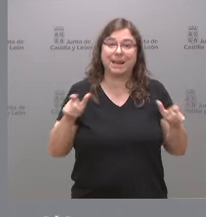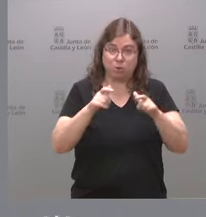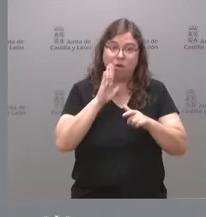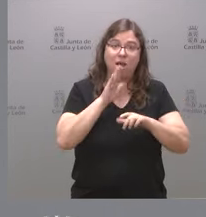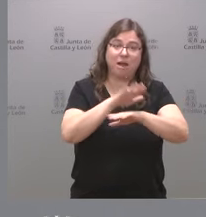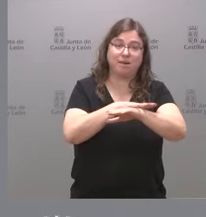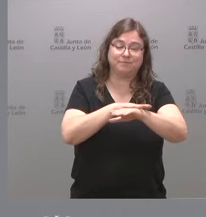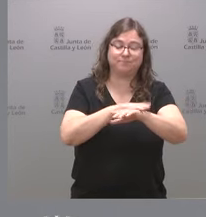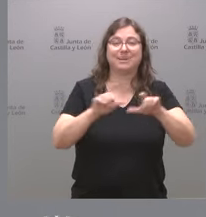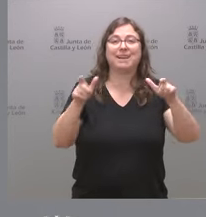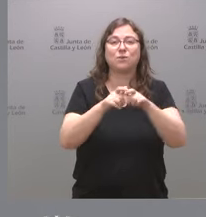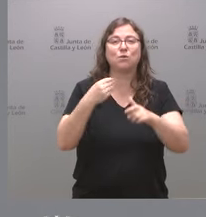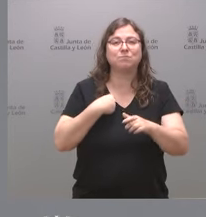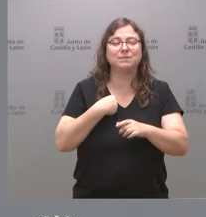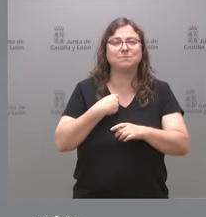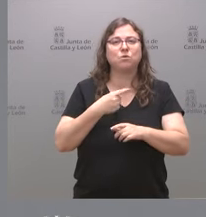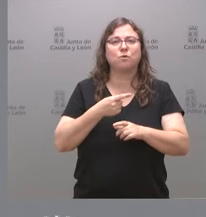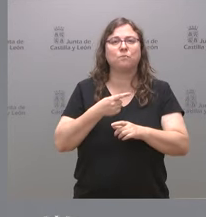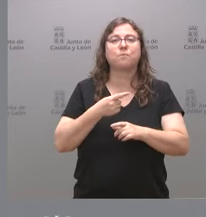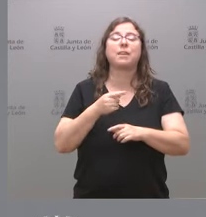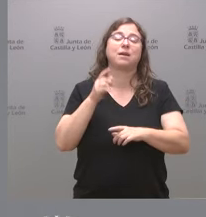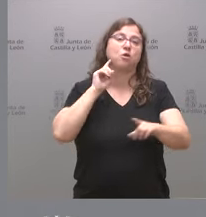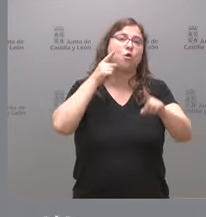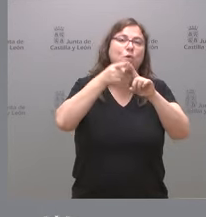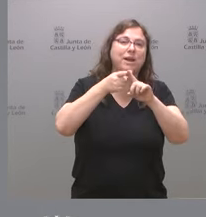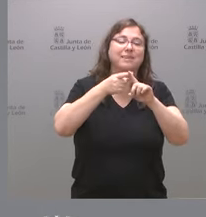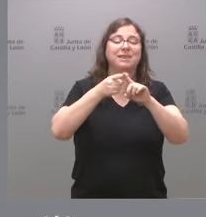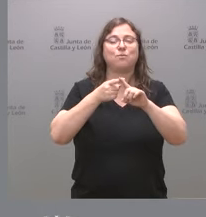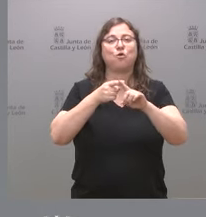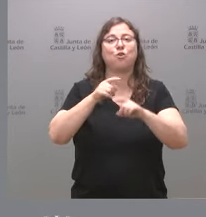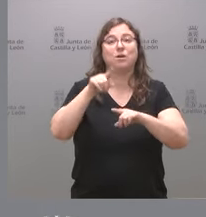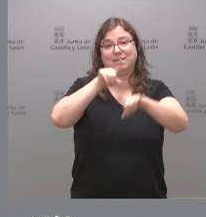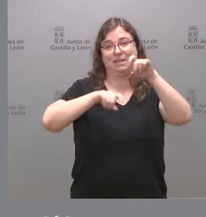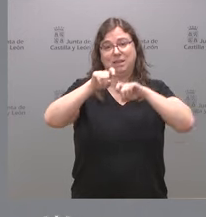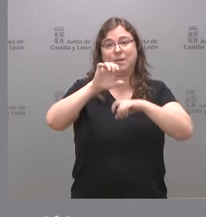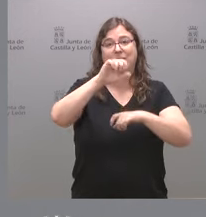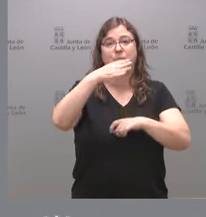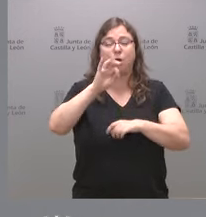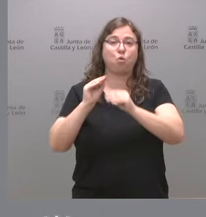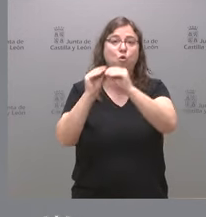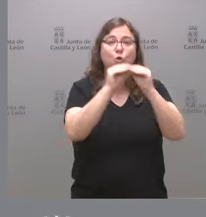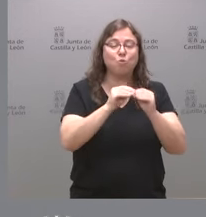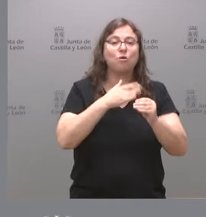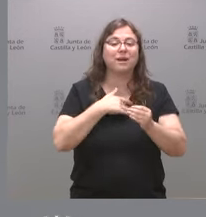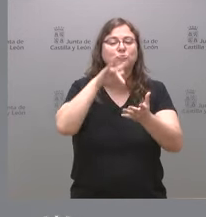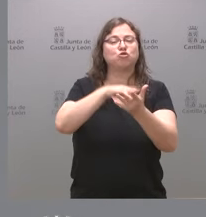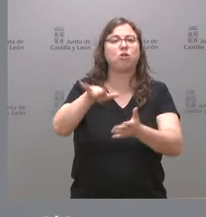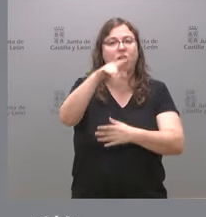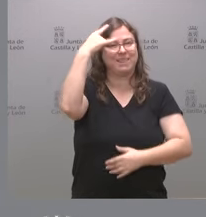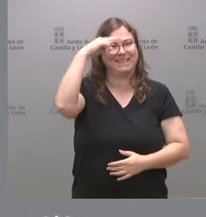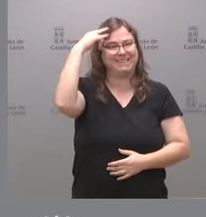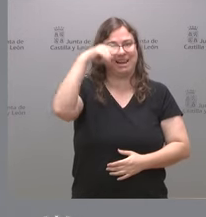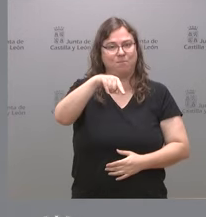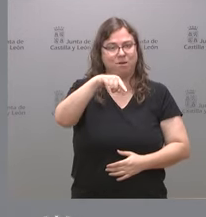hablaba en el objetivo de esa BAU común, la idea es celebrarla en Salamanca donde estaría la reunión de todas las